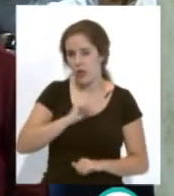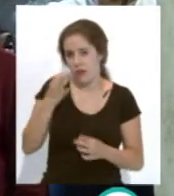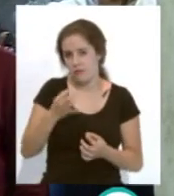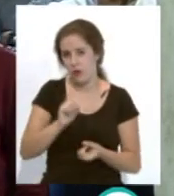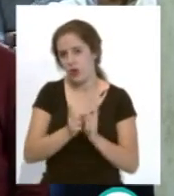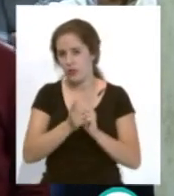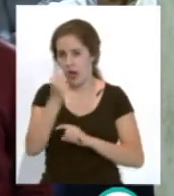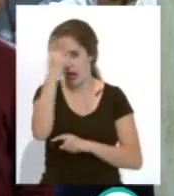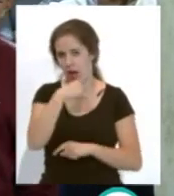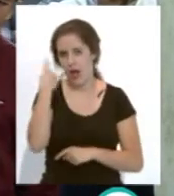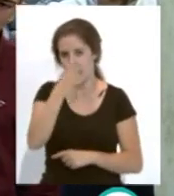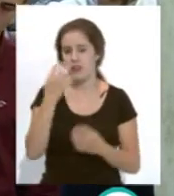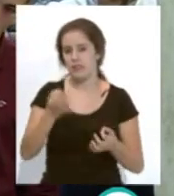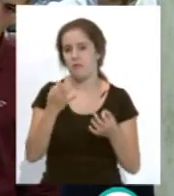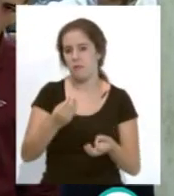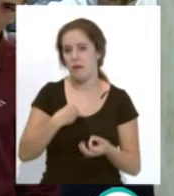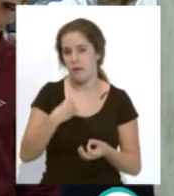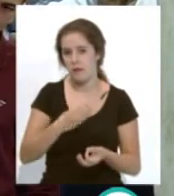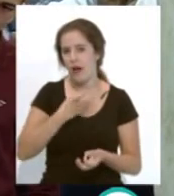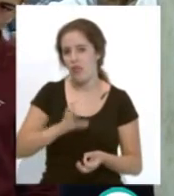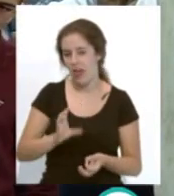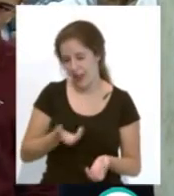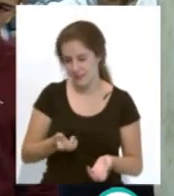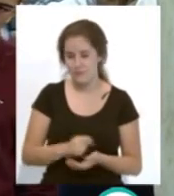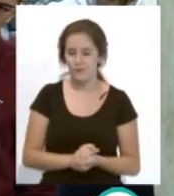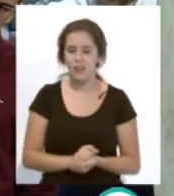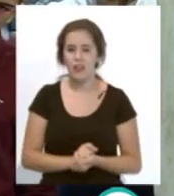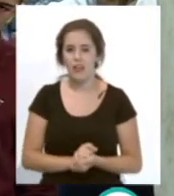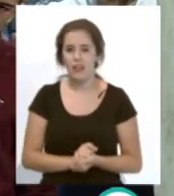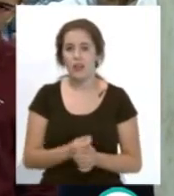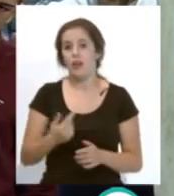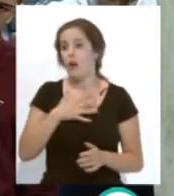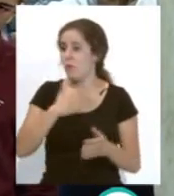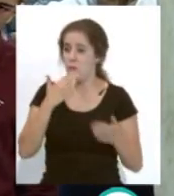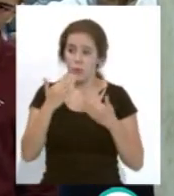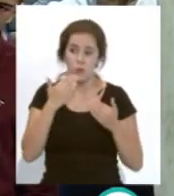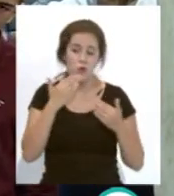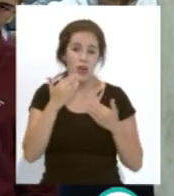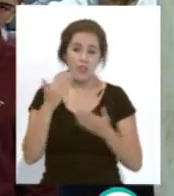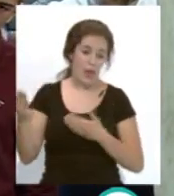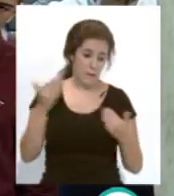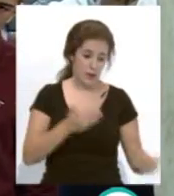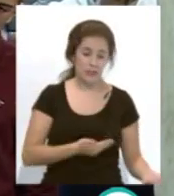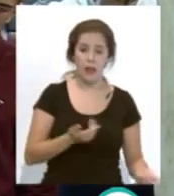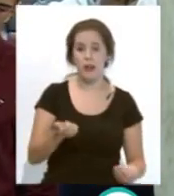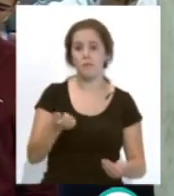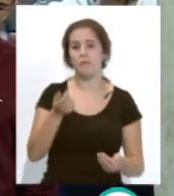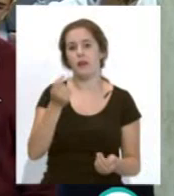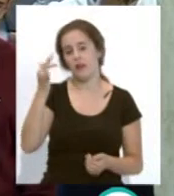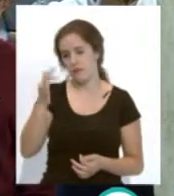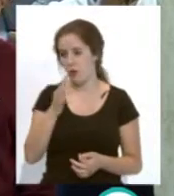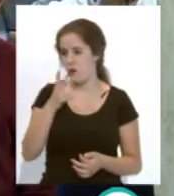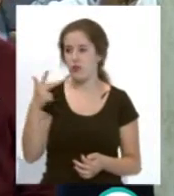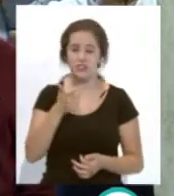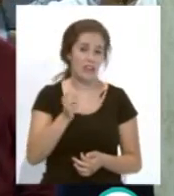la misma del concejal este tan antipático así que muchas gracias por volver a invitarme a la cadena SER muchas gracias para el